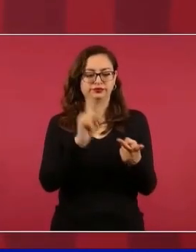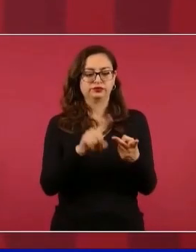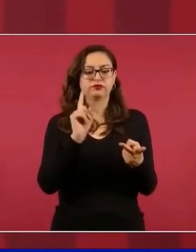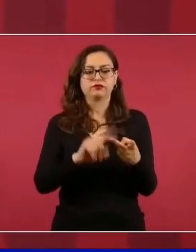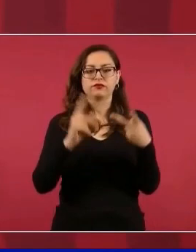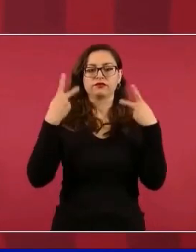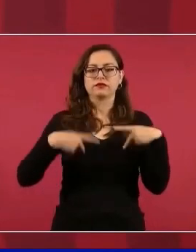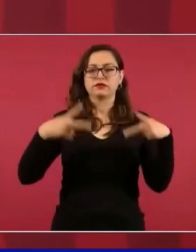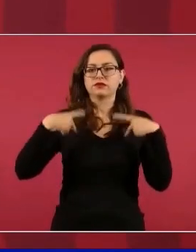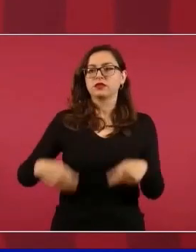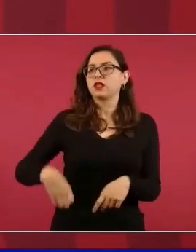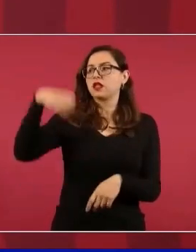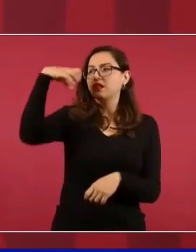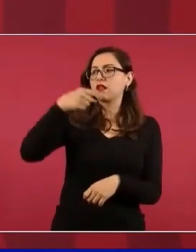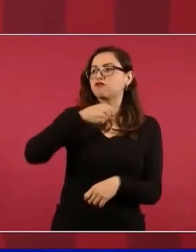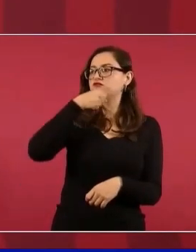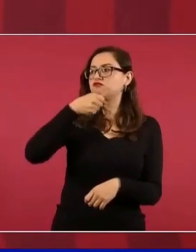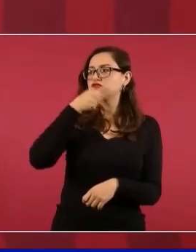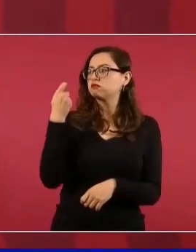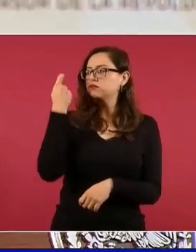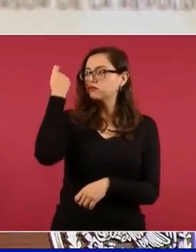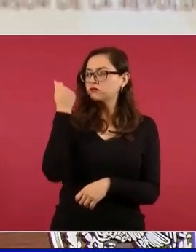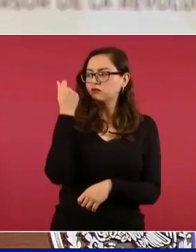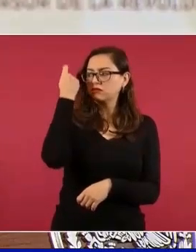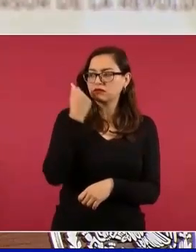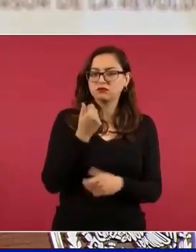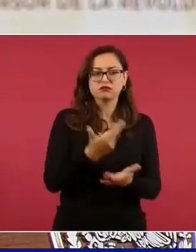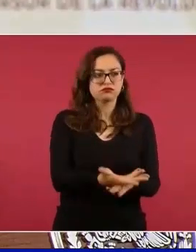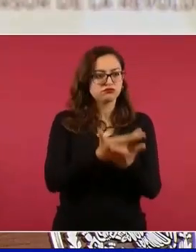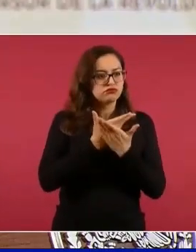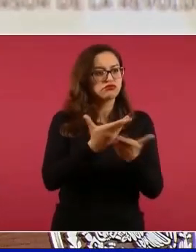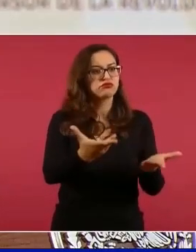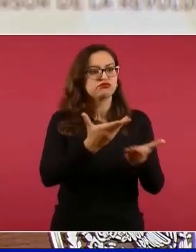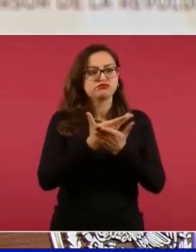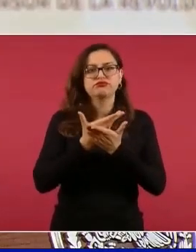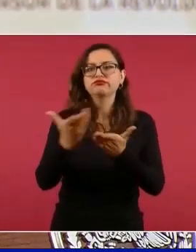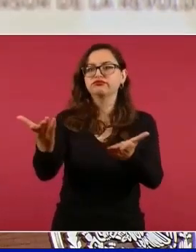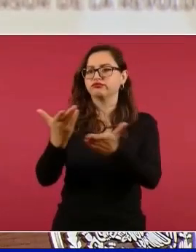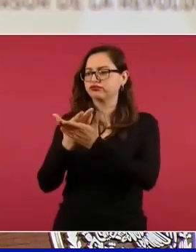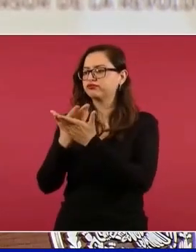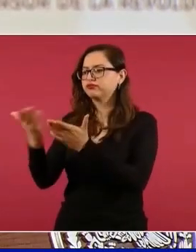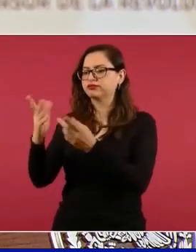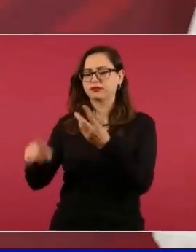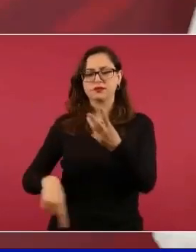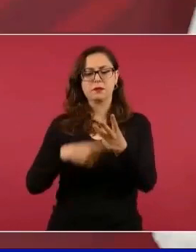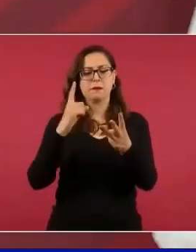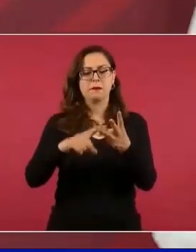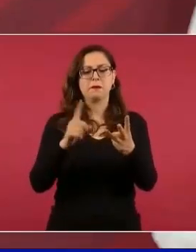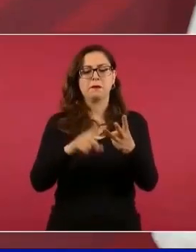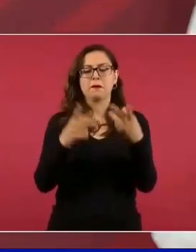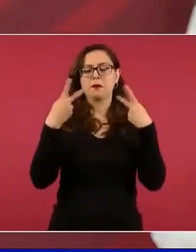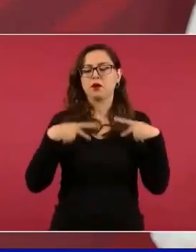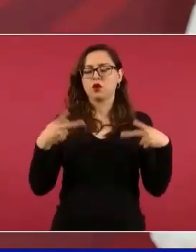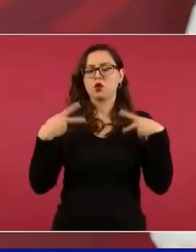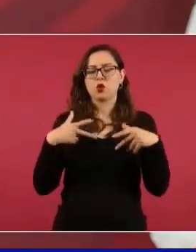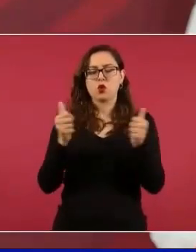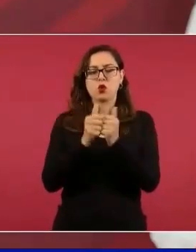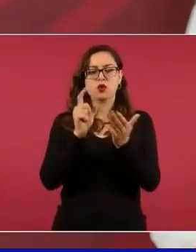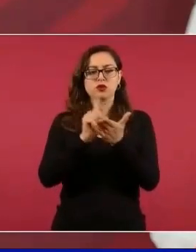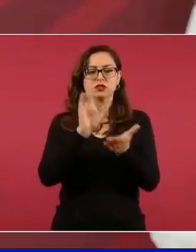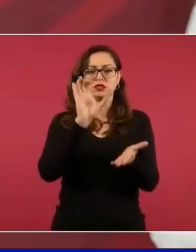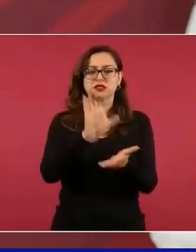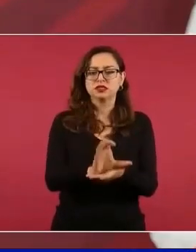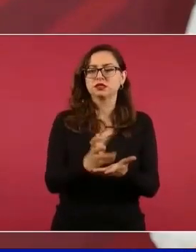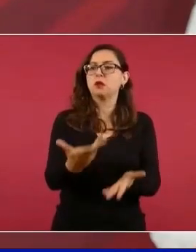que siga llegando el apoyo a las personas con discapacidad, que siga